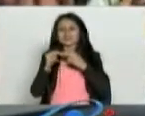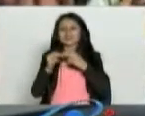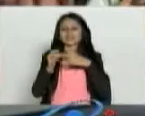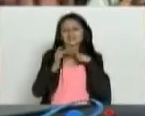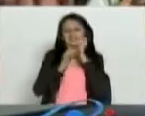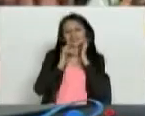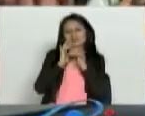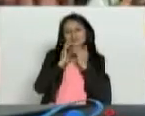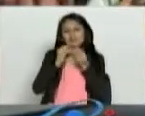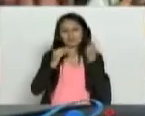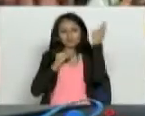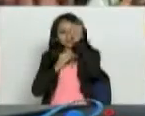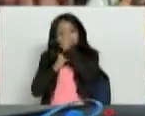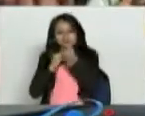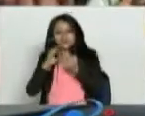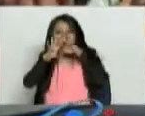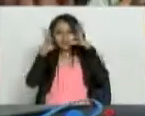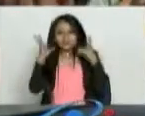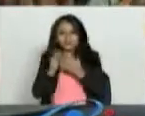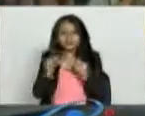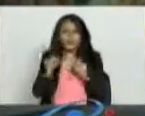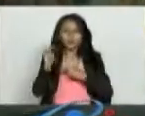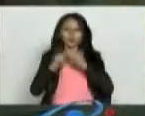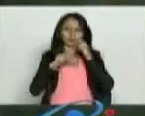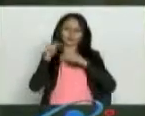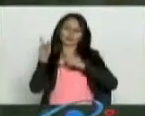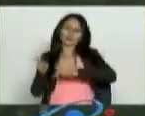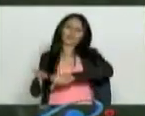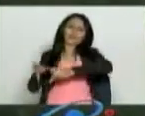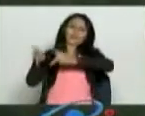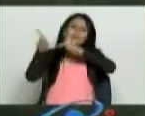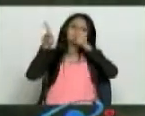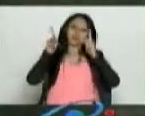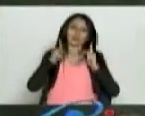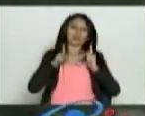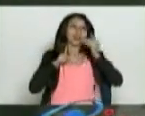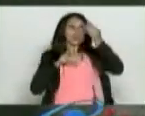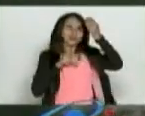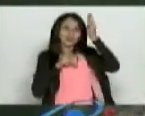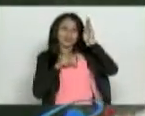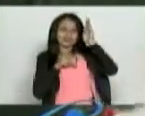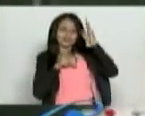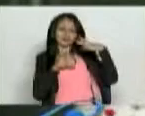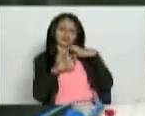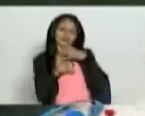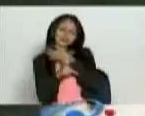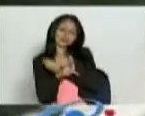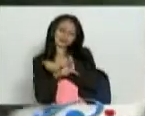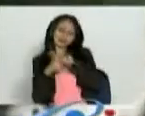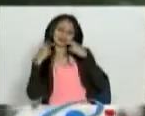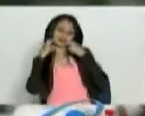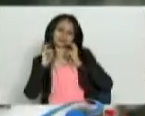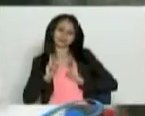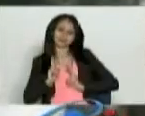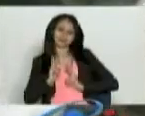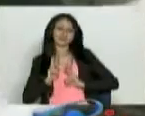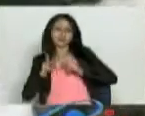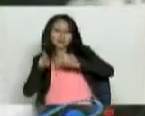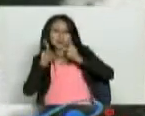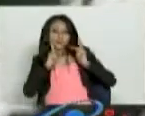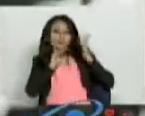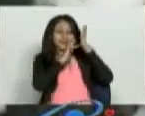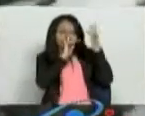Él vino a la tierra a construir un puente entre Dios y el hombre. Él es el